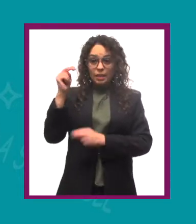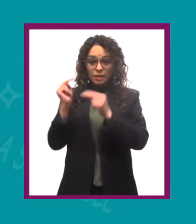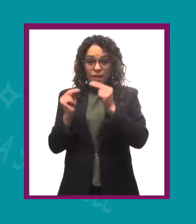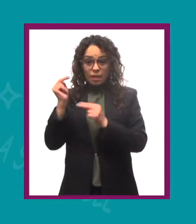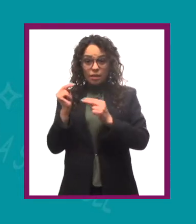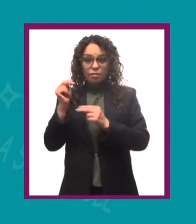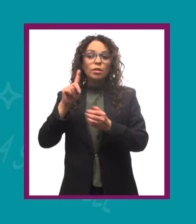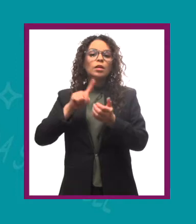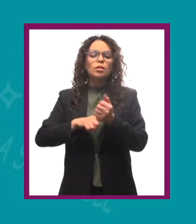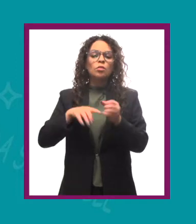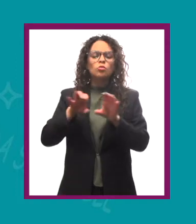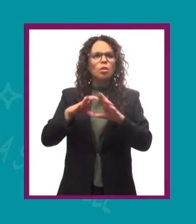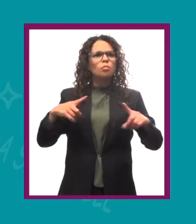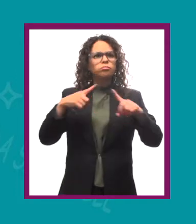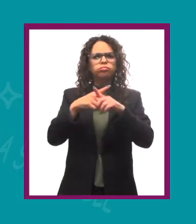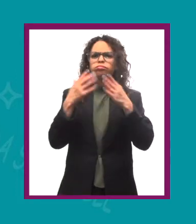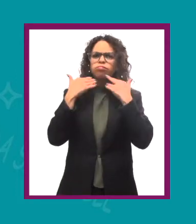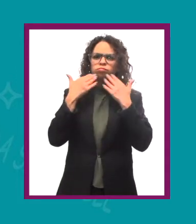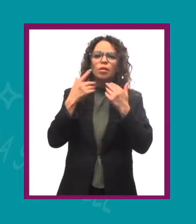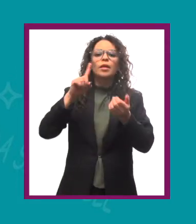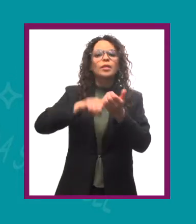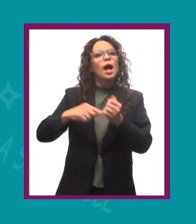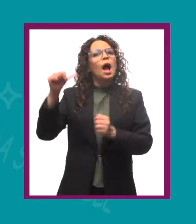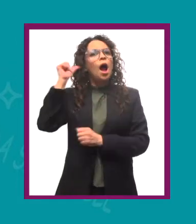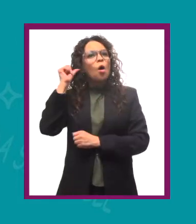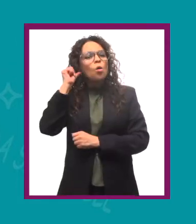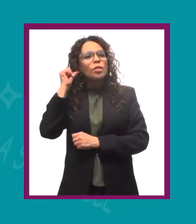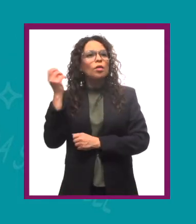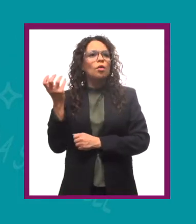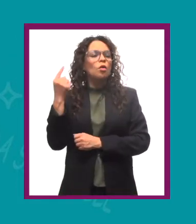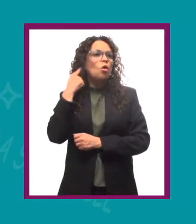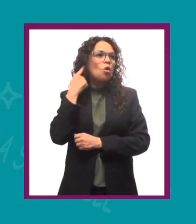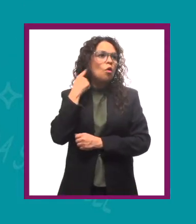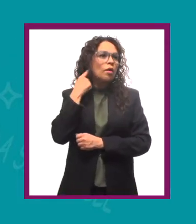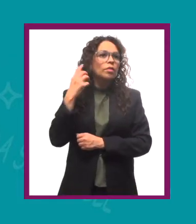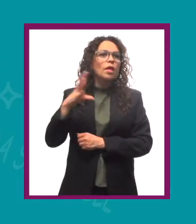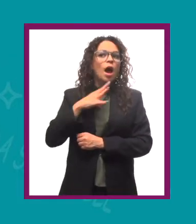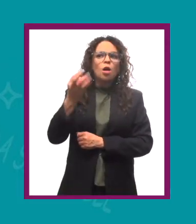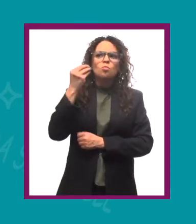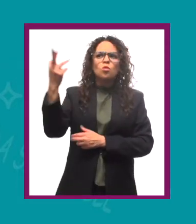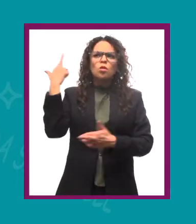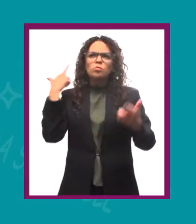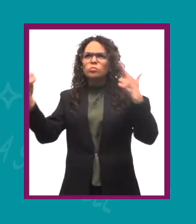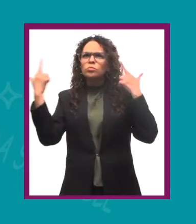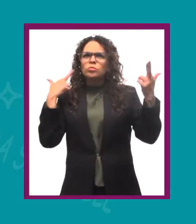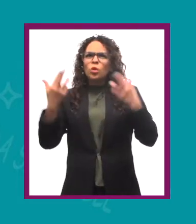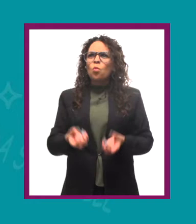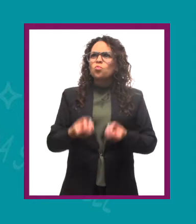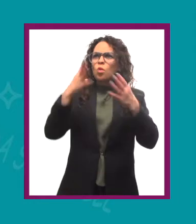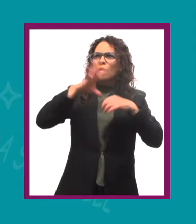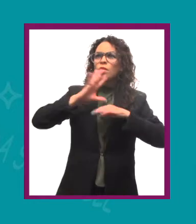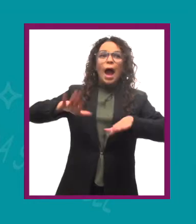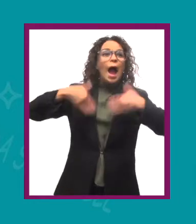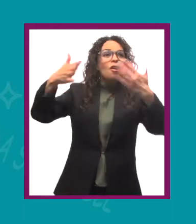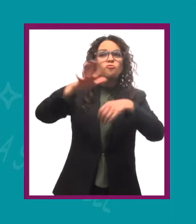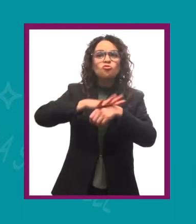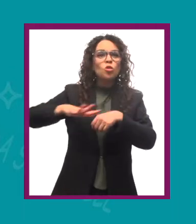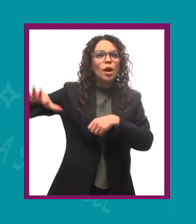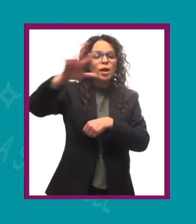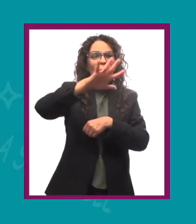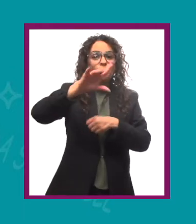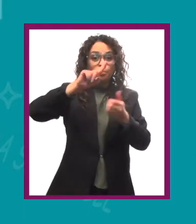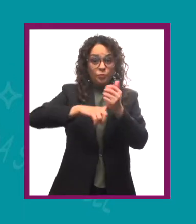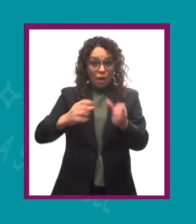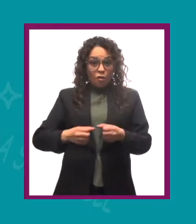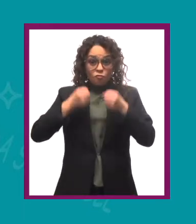nivel auditivo sí que también interfieren lo mismo, el oído y demás interferirá la cantidad de ruidos que hay externos